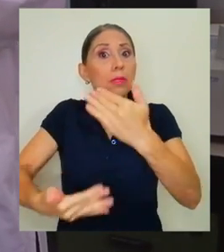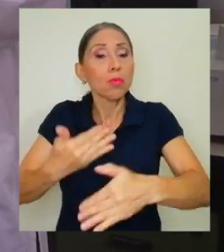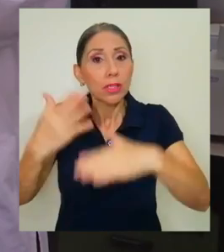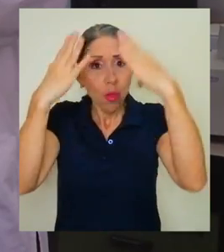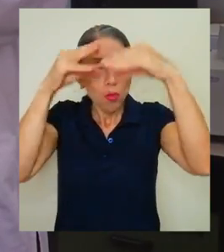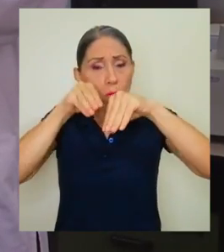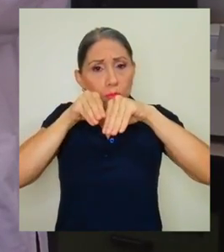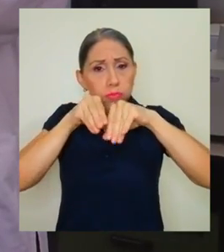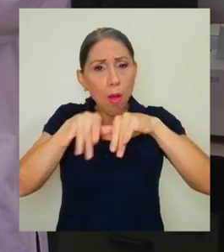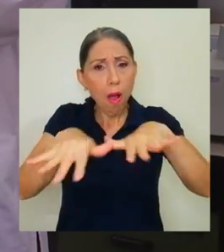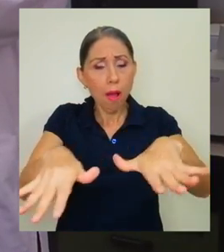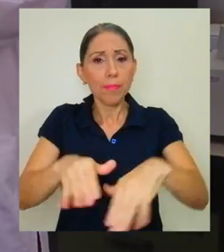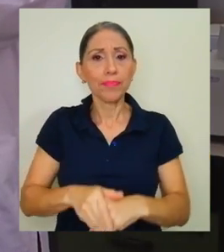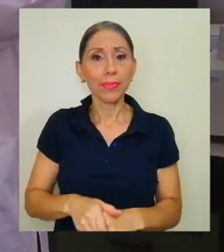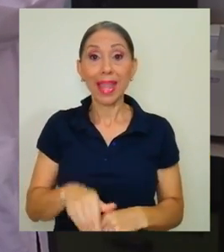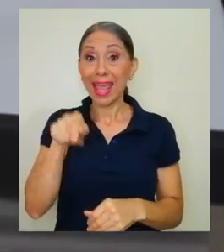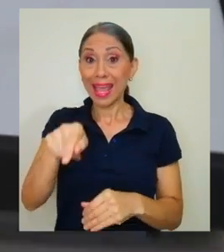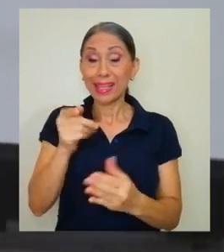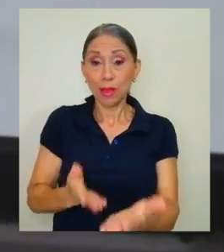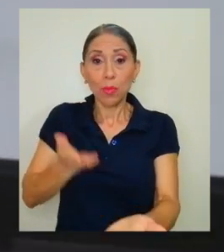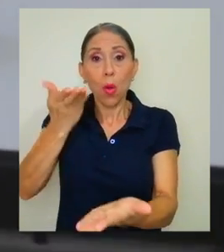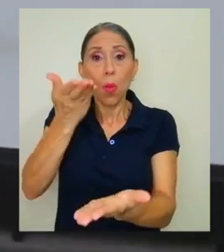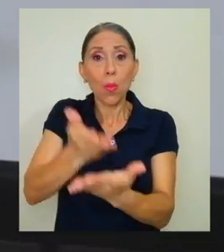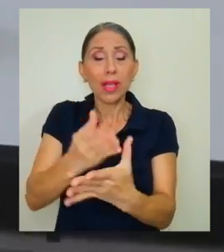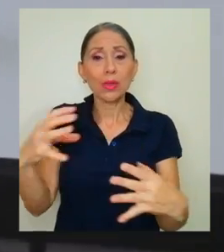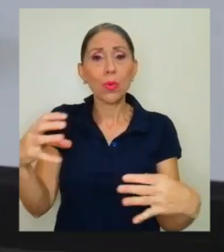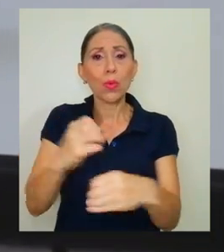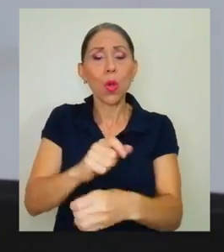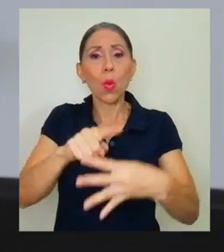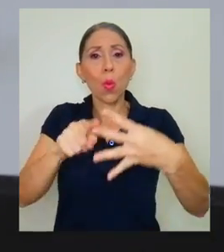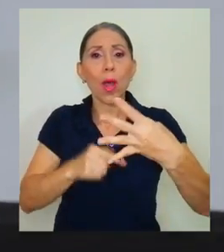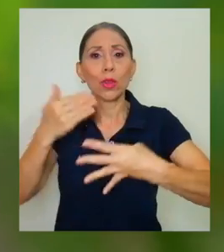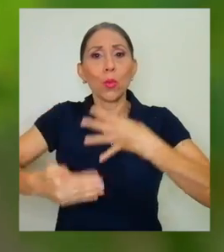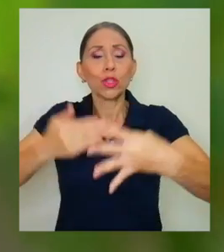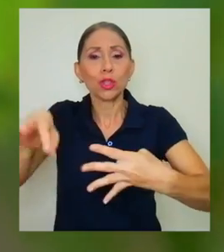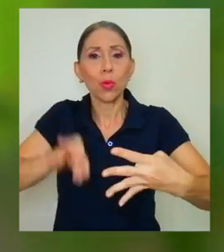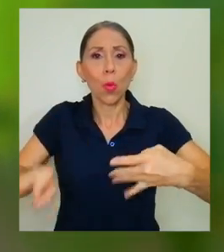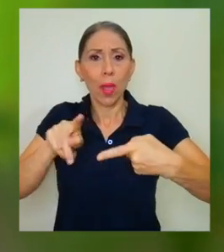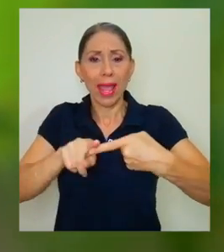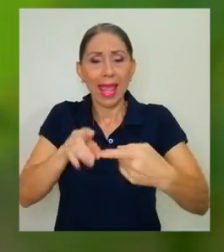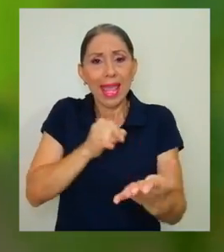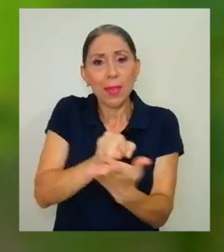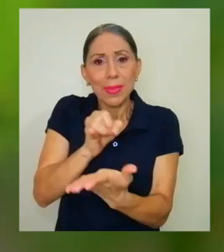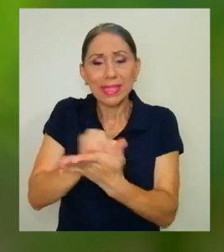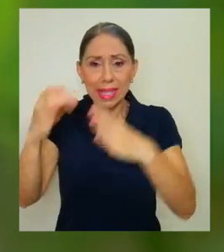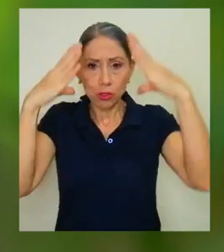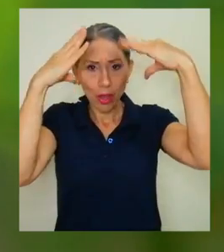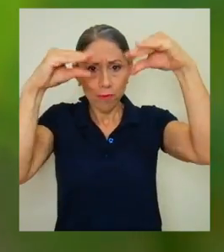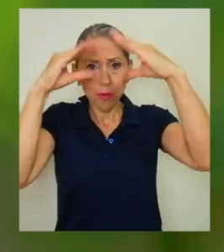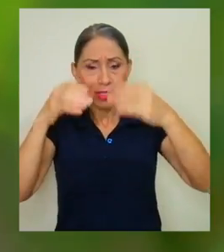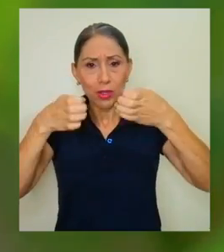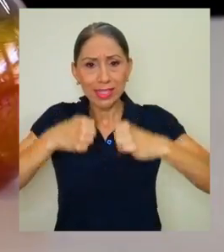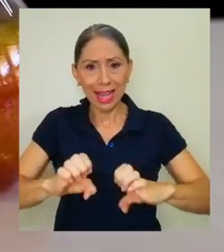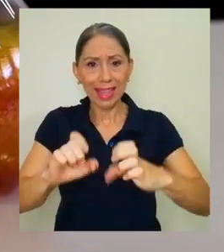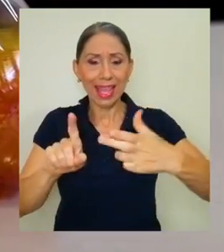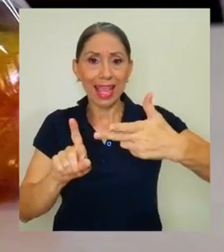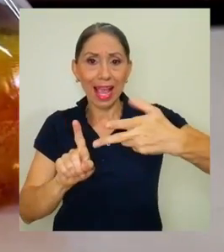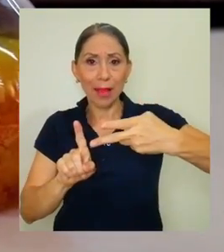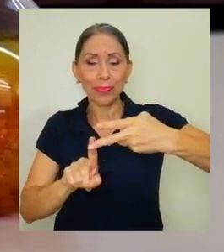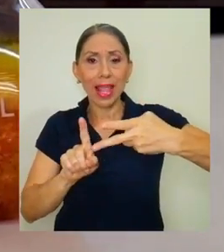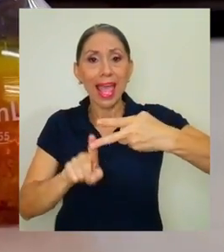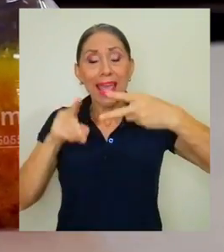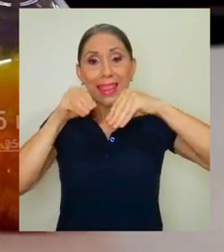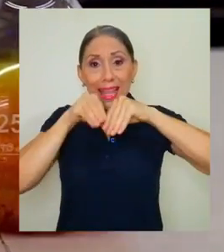transferidos. Esta propuesta integrará cuatro procesos claves, la investigación e información estratégica, la